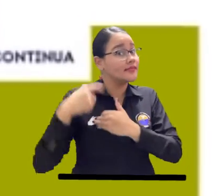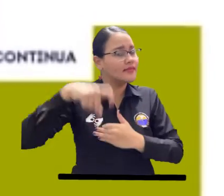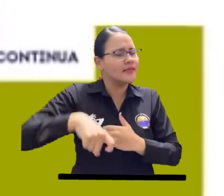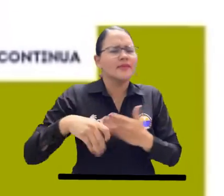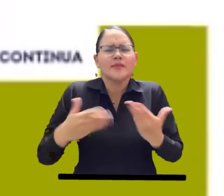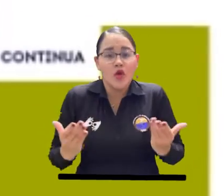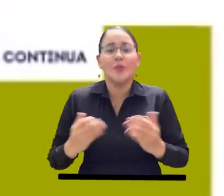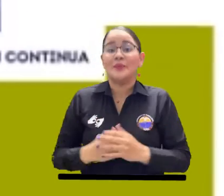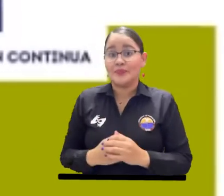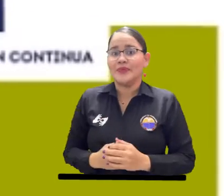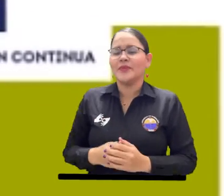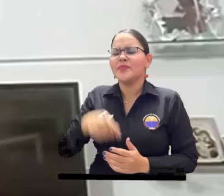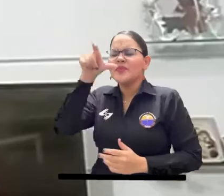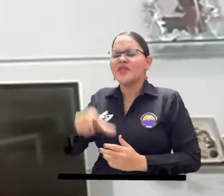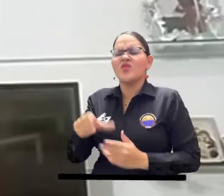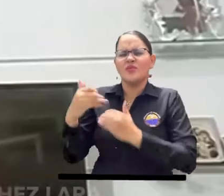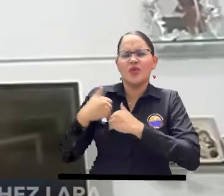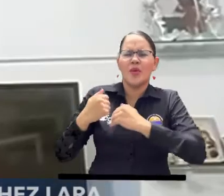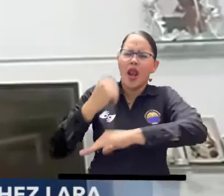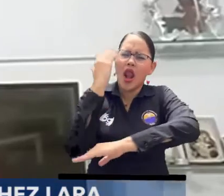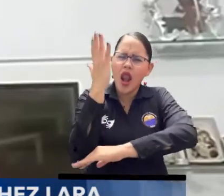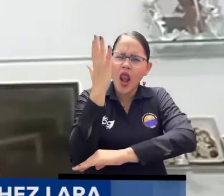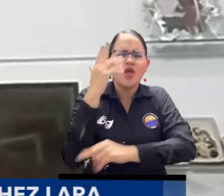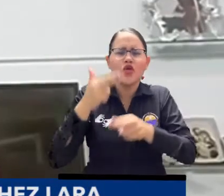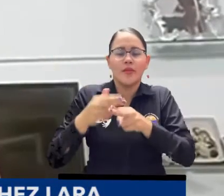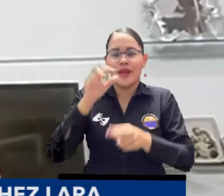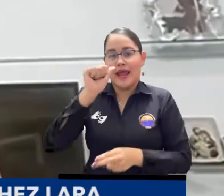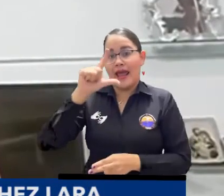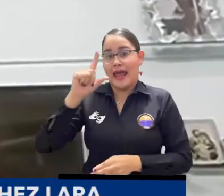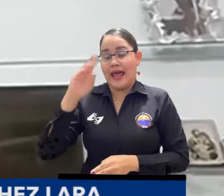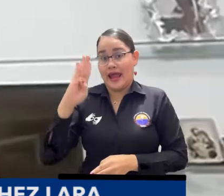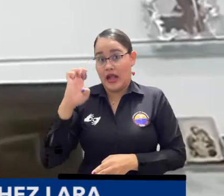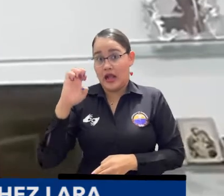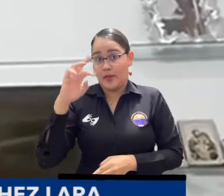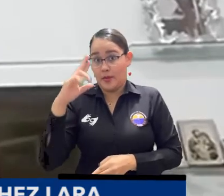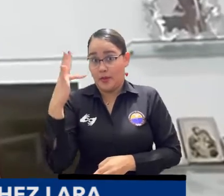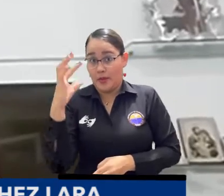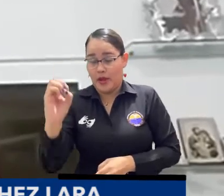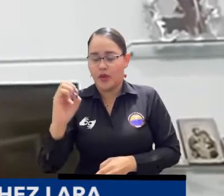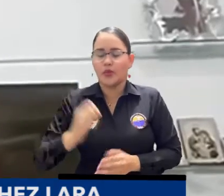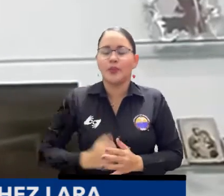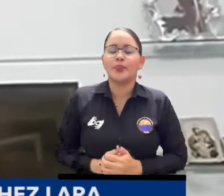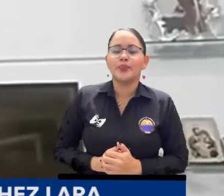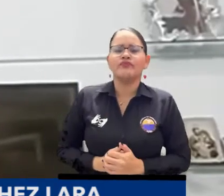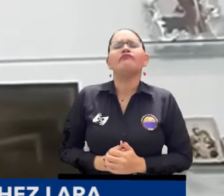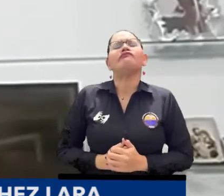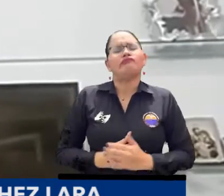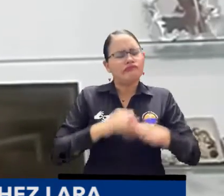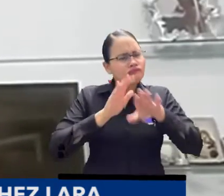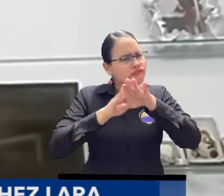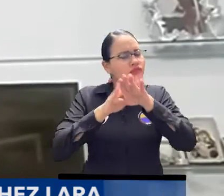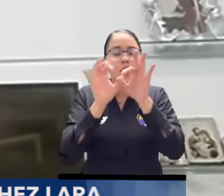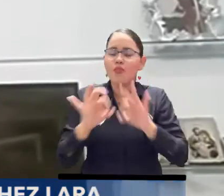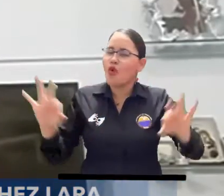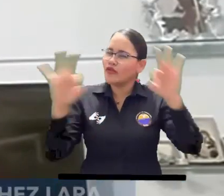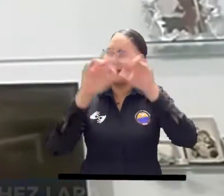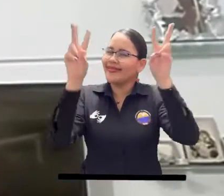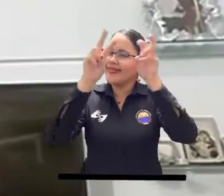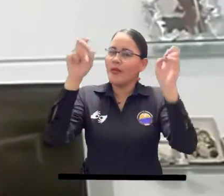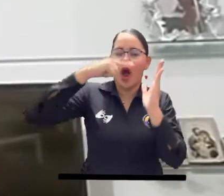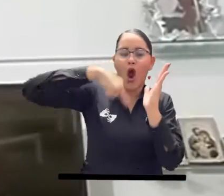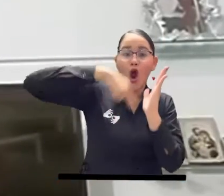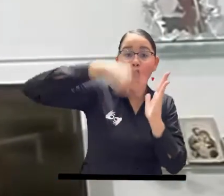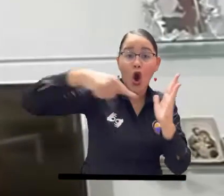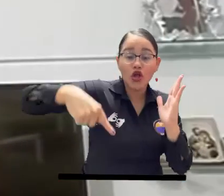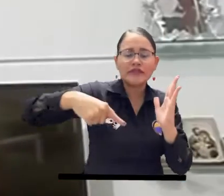alberto sánchez lara hablar de contratos hoy en día es un tema que nos ataña a todos la contratación